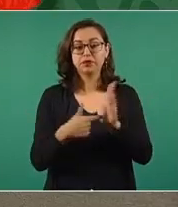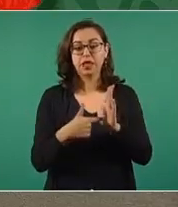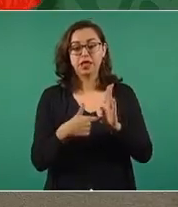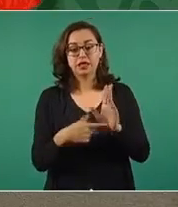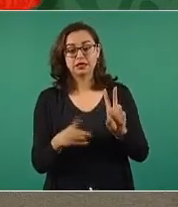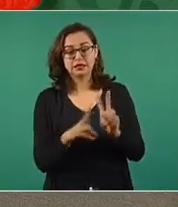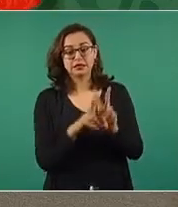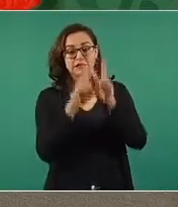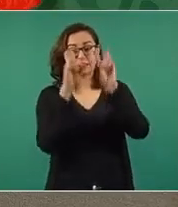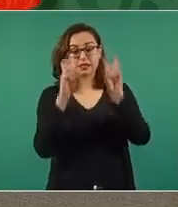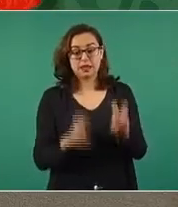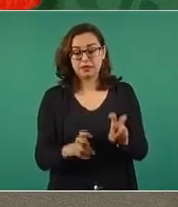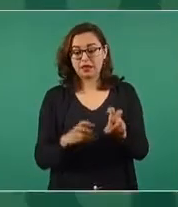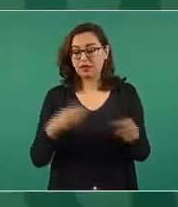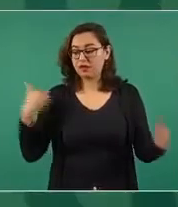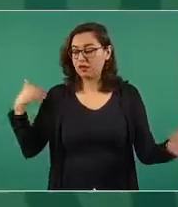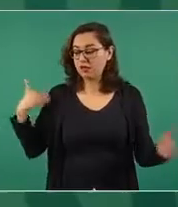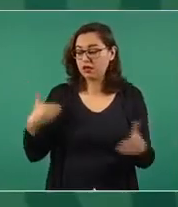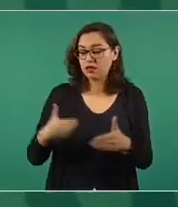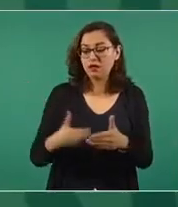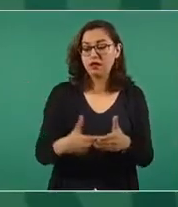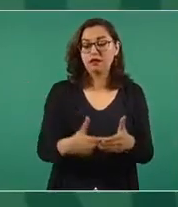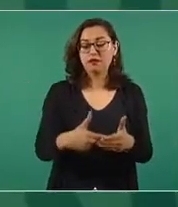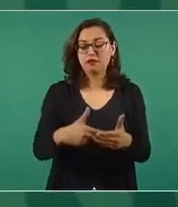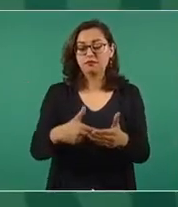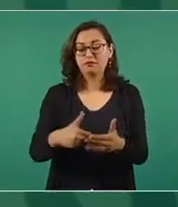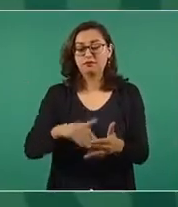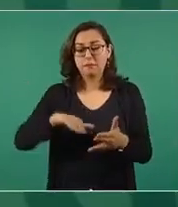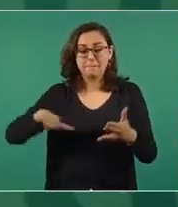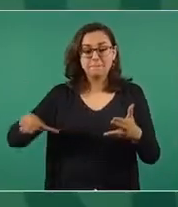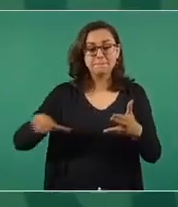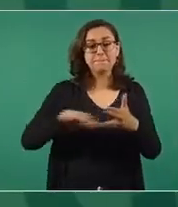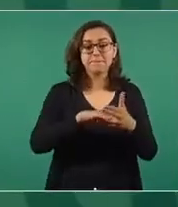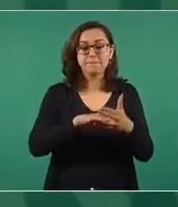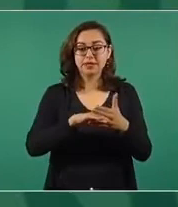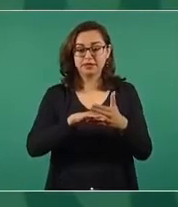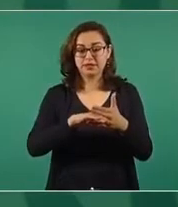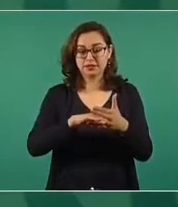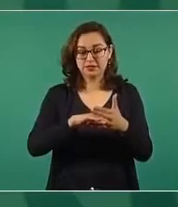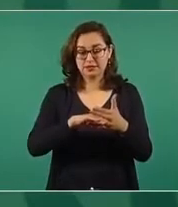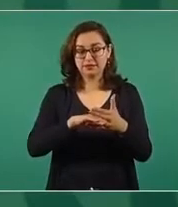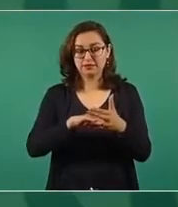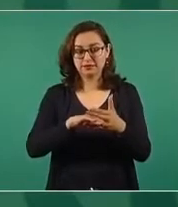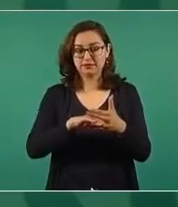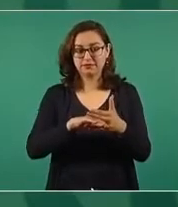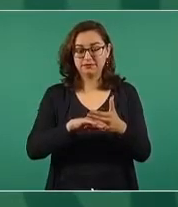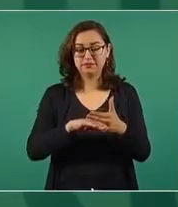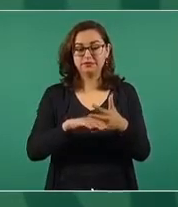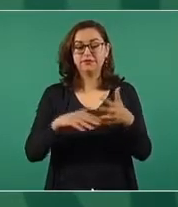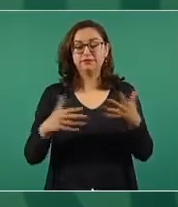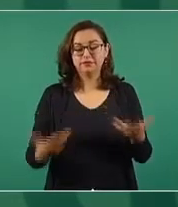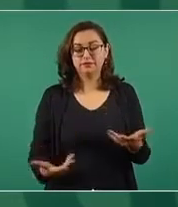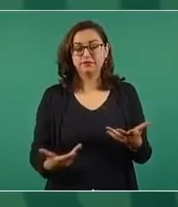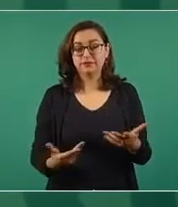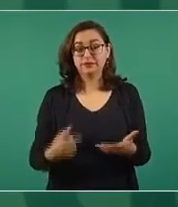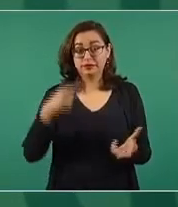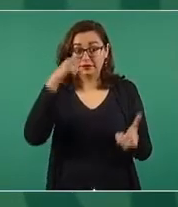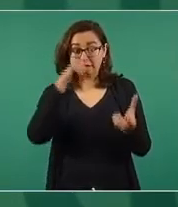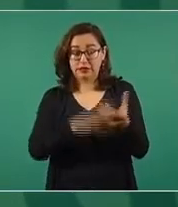lo dedico a describir